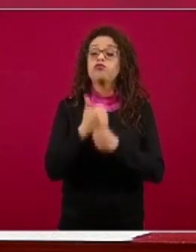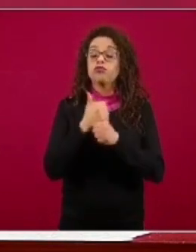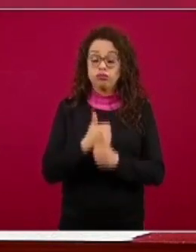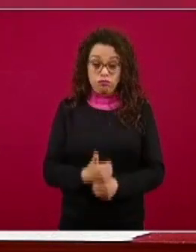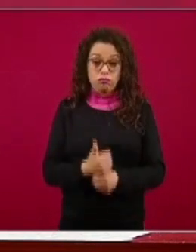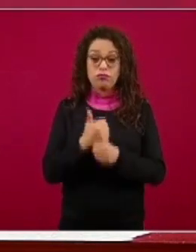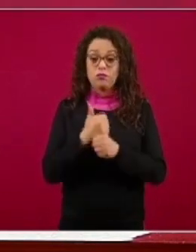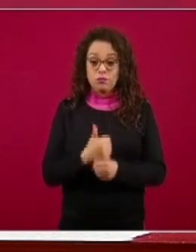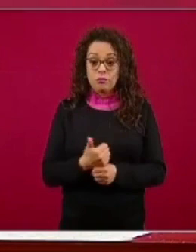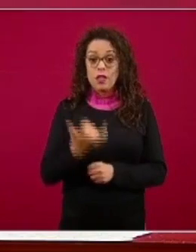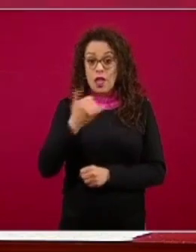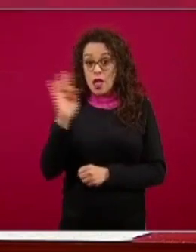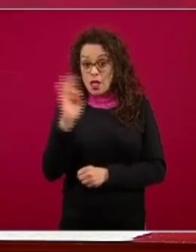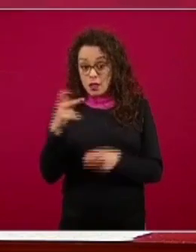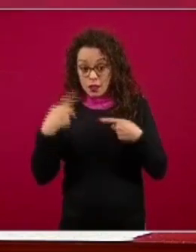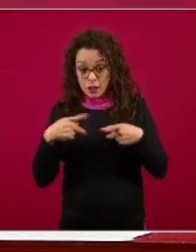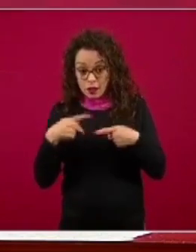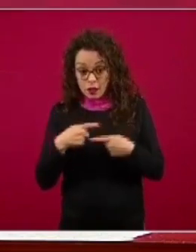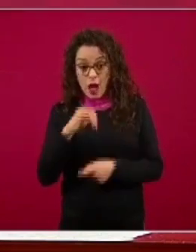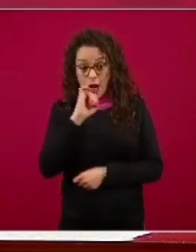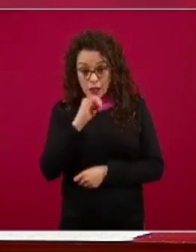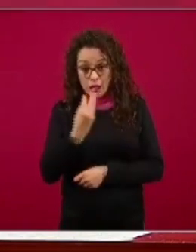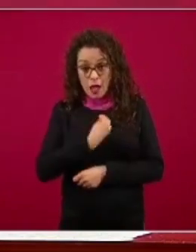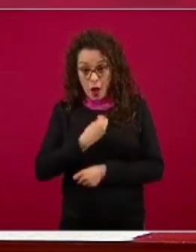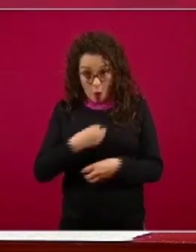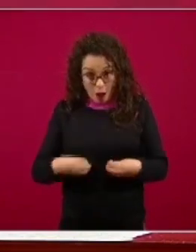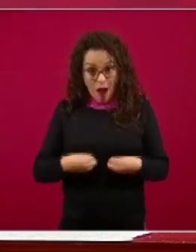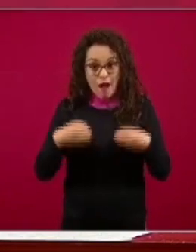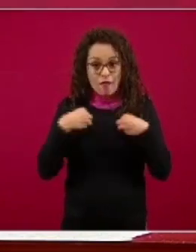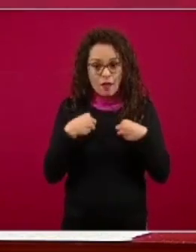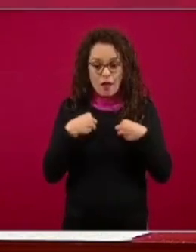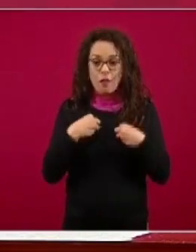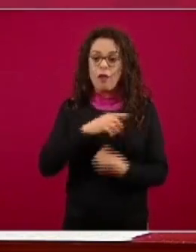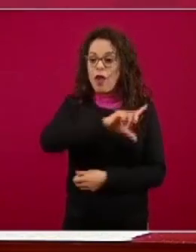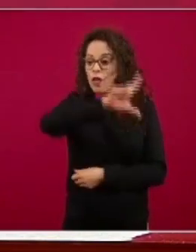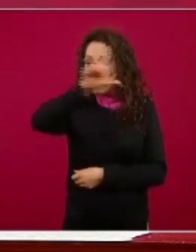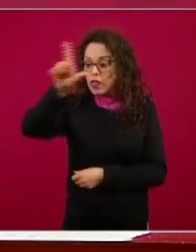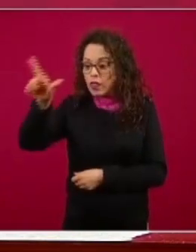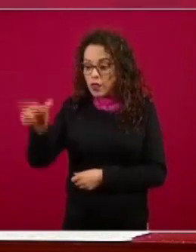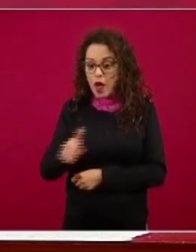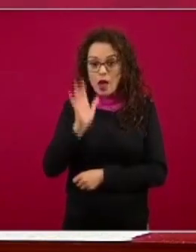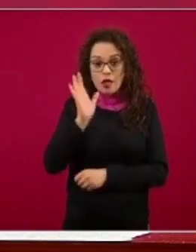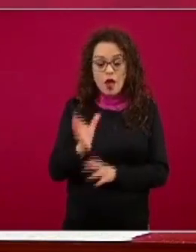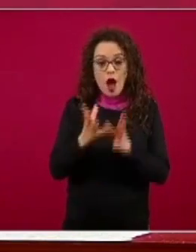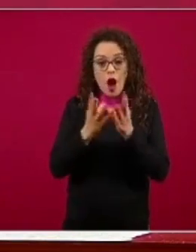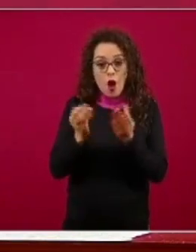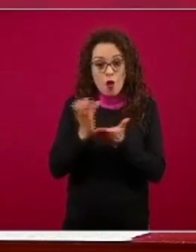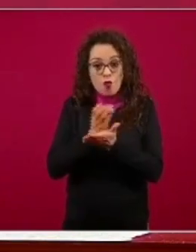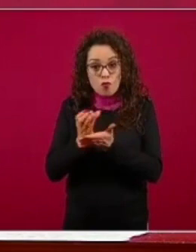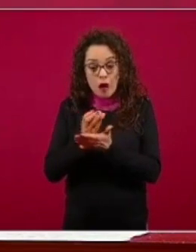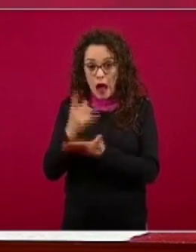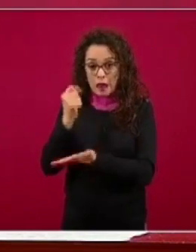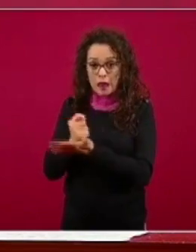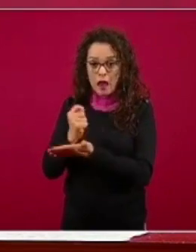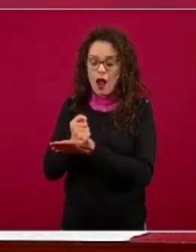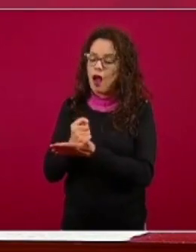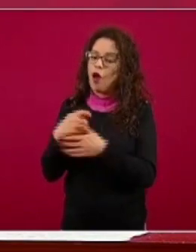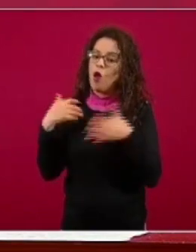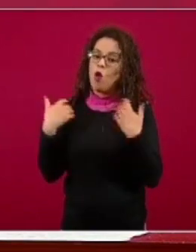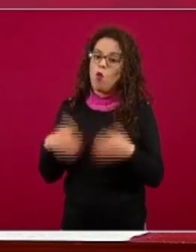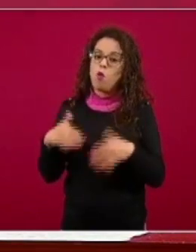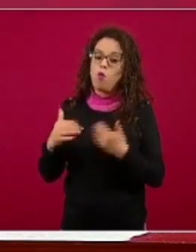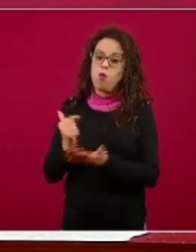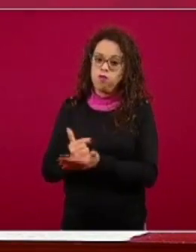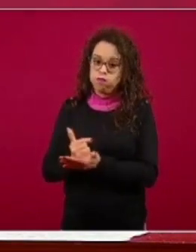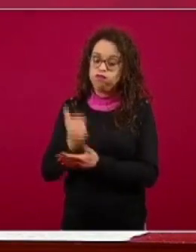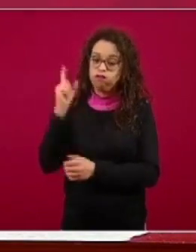sobreviven van a tener secuelas de modo que aquí claramente estamos viendo fíjense el